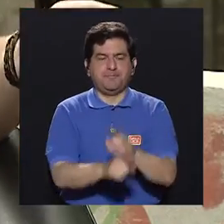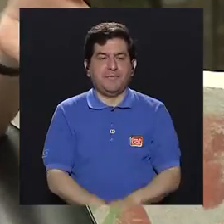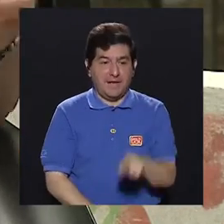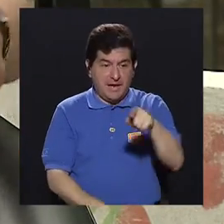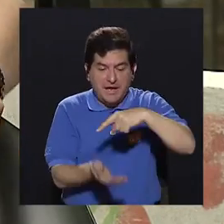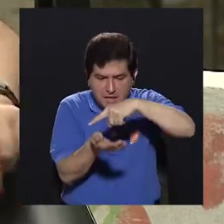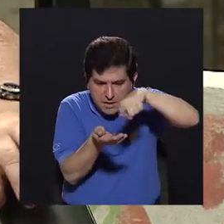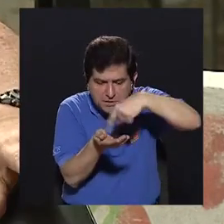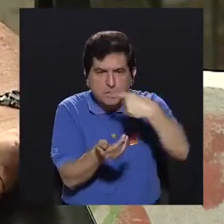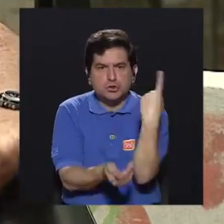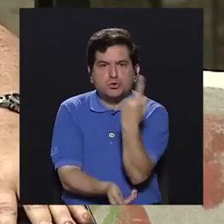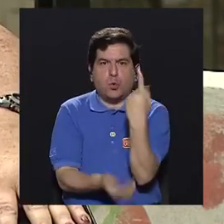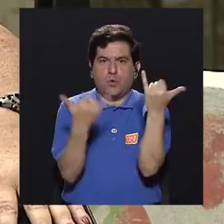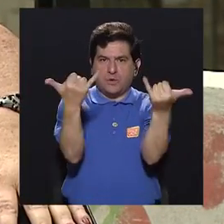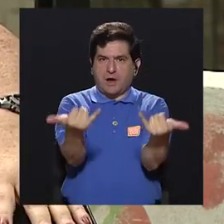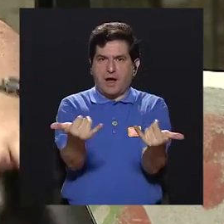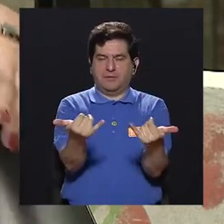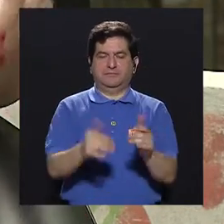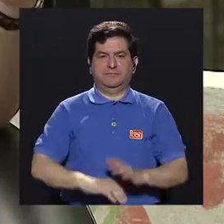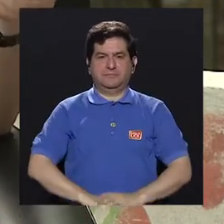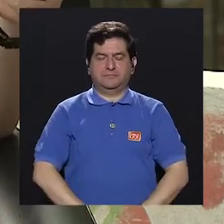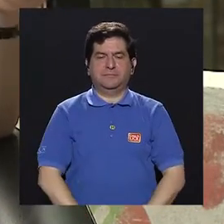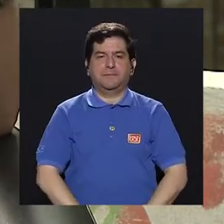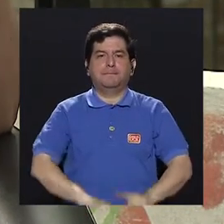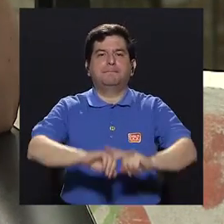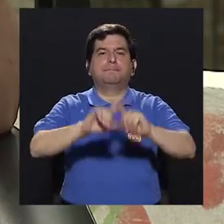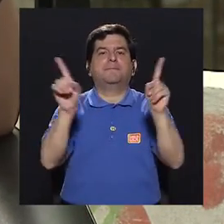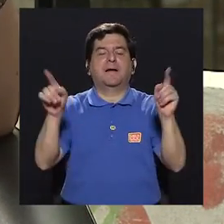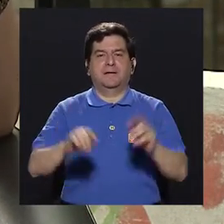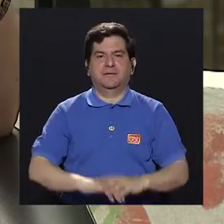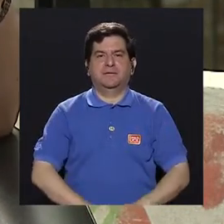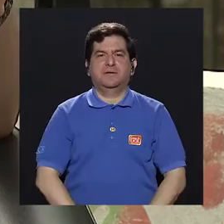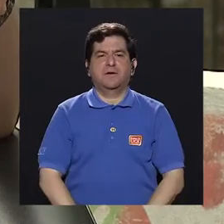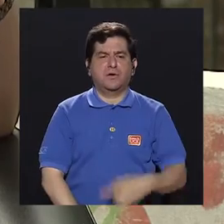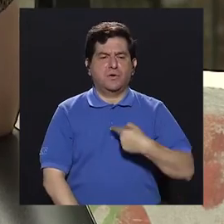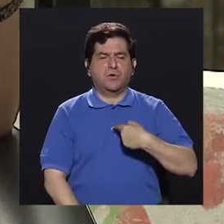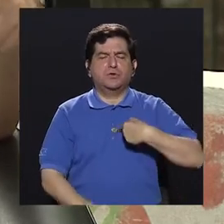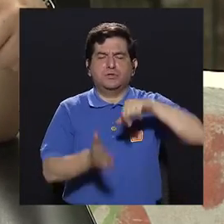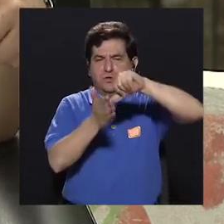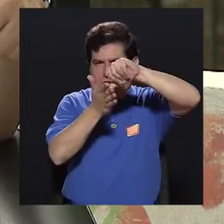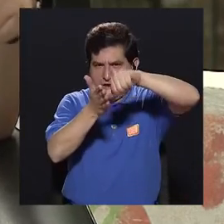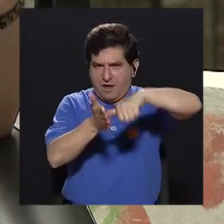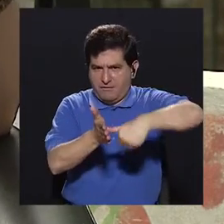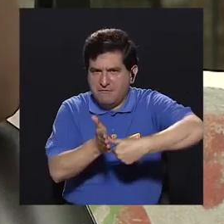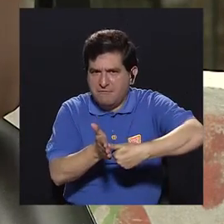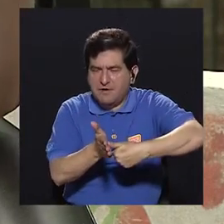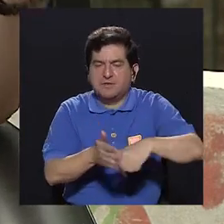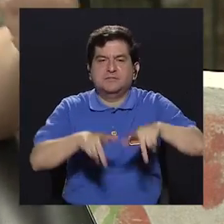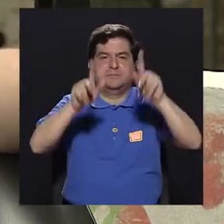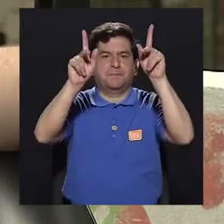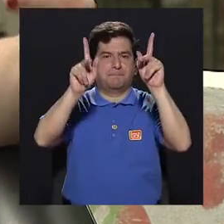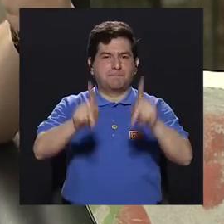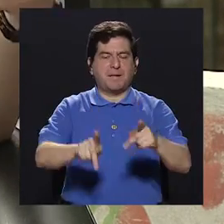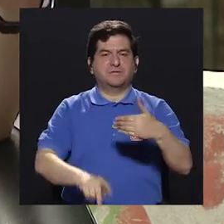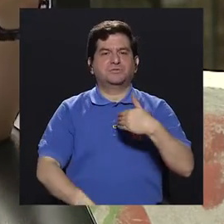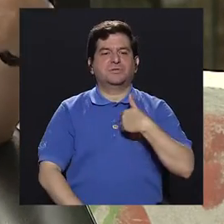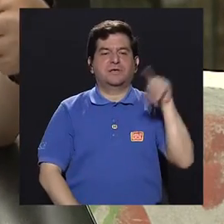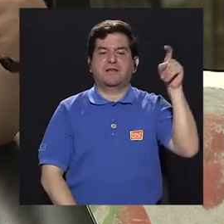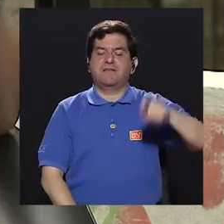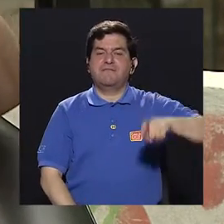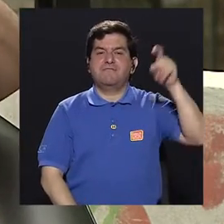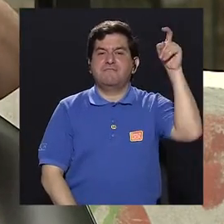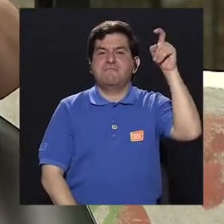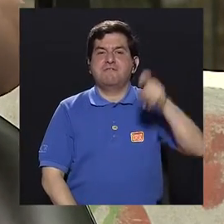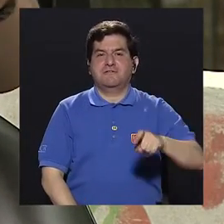solo ese puñito, ¿verdad? Entonces, pero, por ejemplo, esto lo estoy recalcando, que las personas que tienen